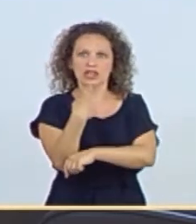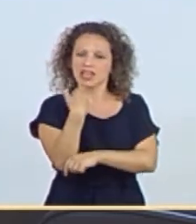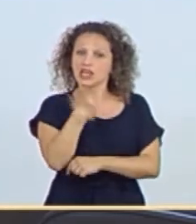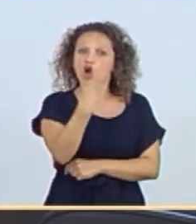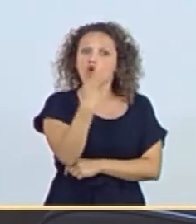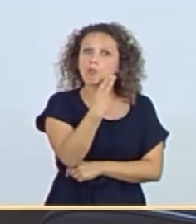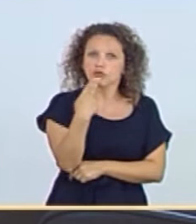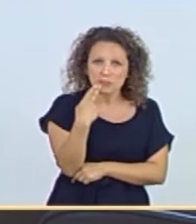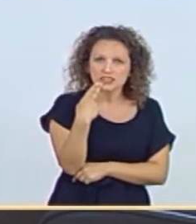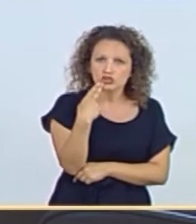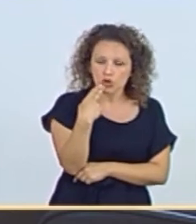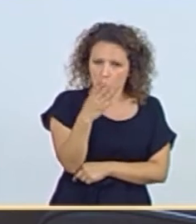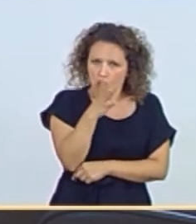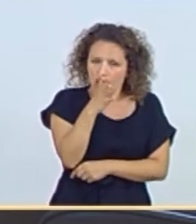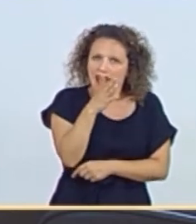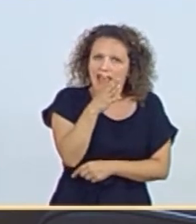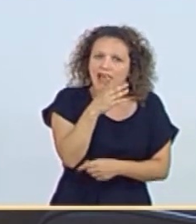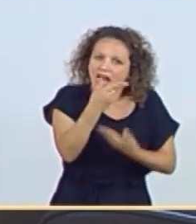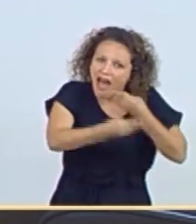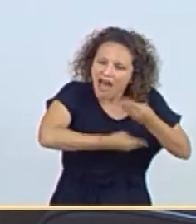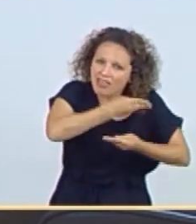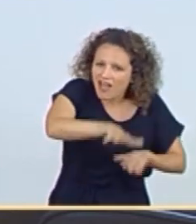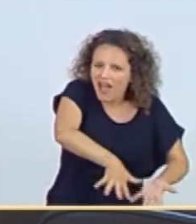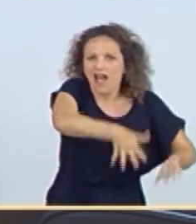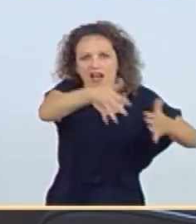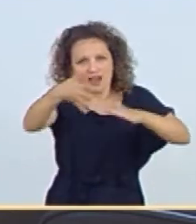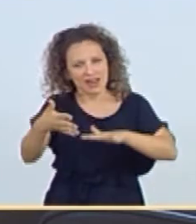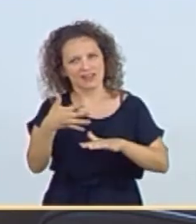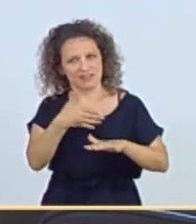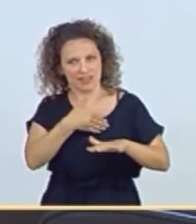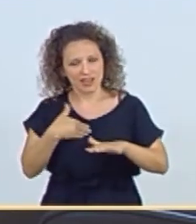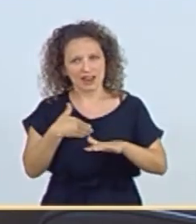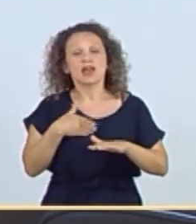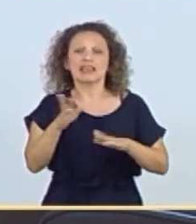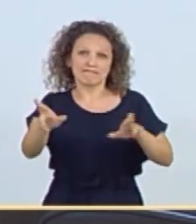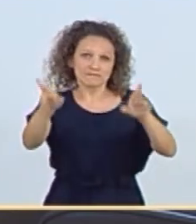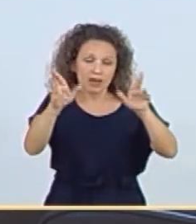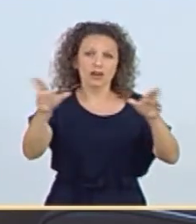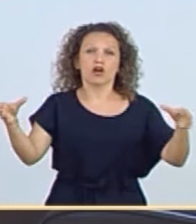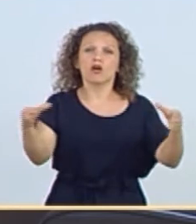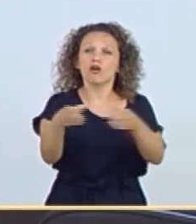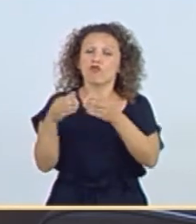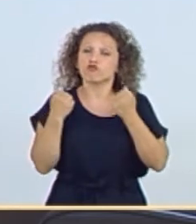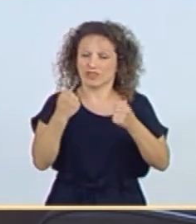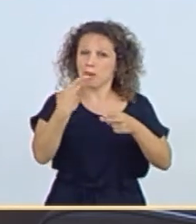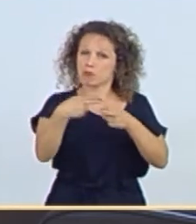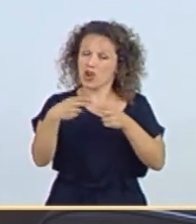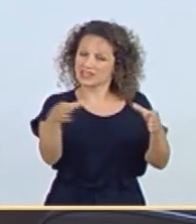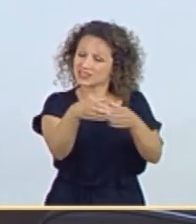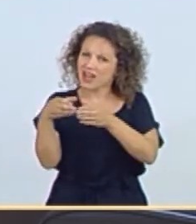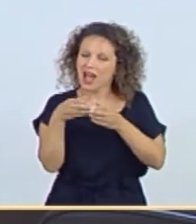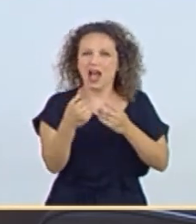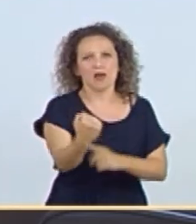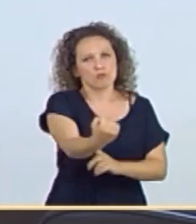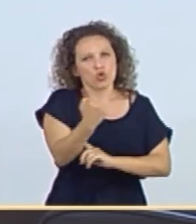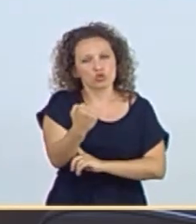algunos a los hechos de este Gobierno. Y lo que queremos y esperamos tener a todas las fuerzas políticas a nuestro lado es exigirle a la empresa que